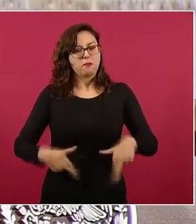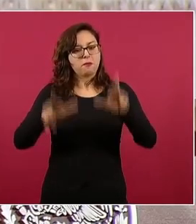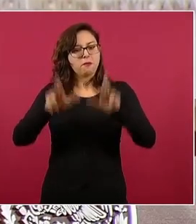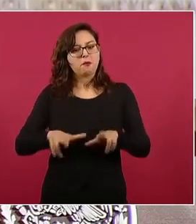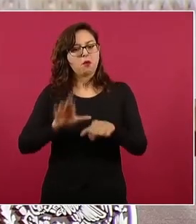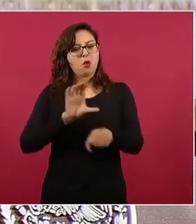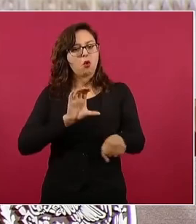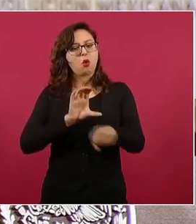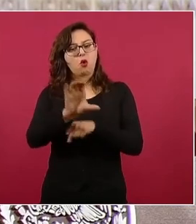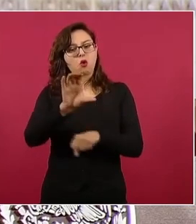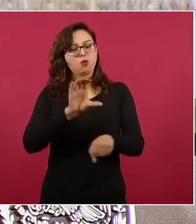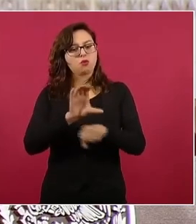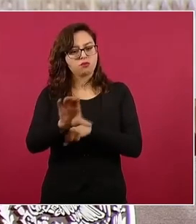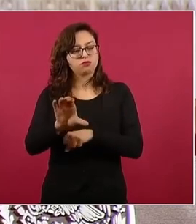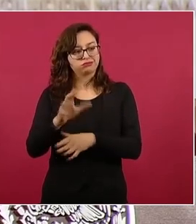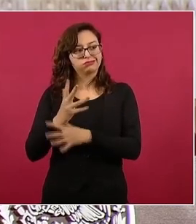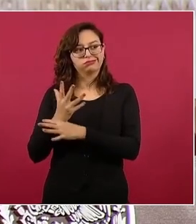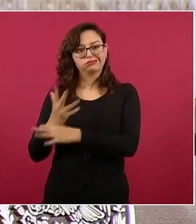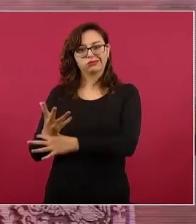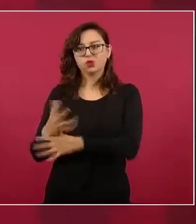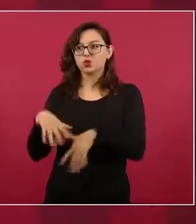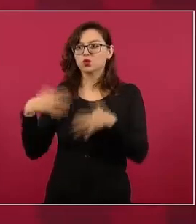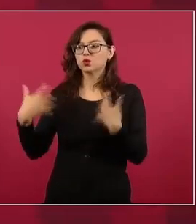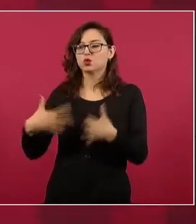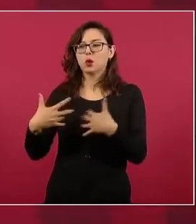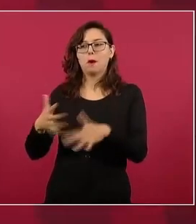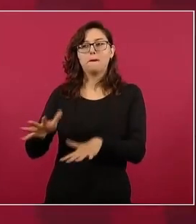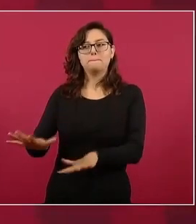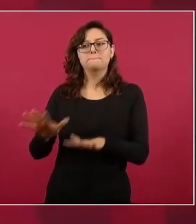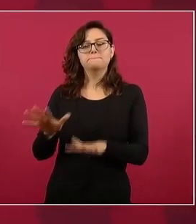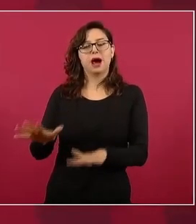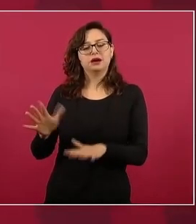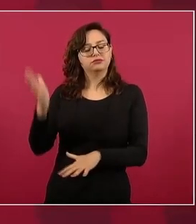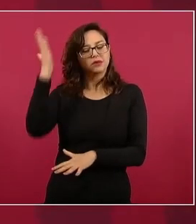un gran dirigente liberal